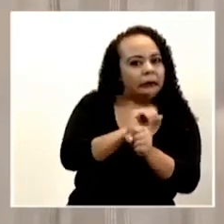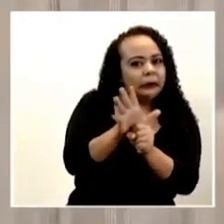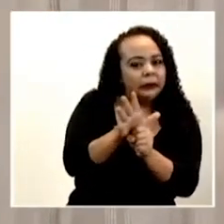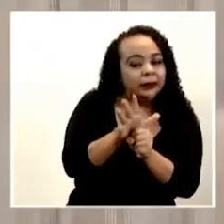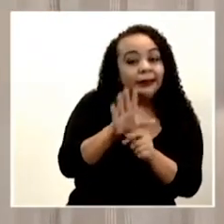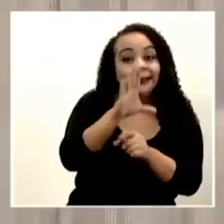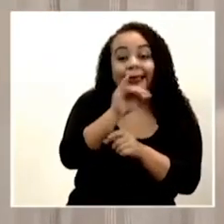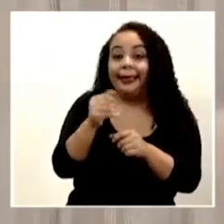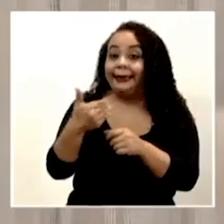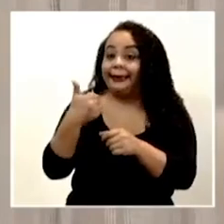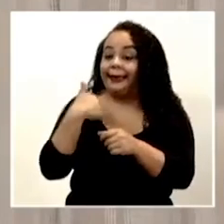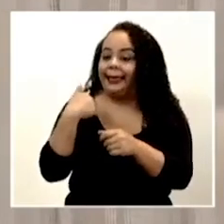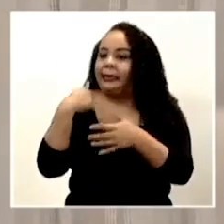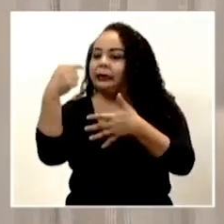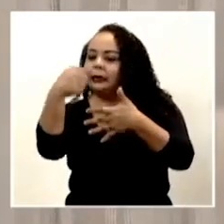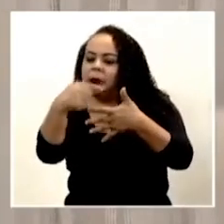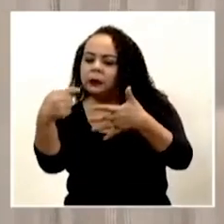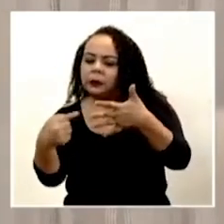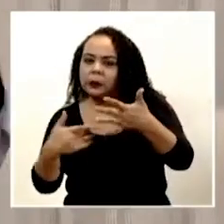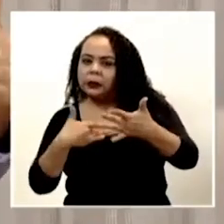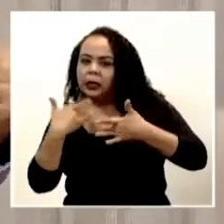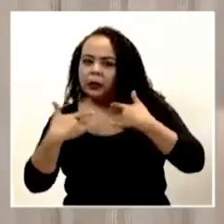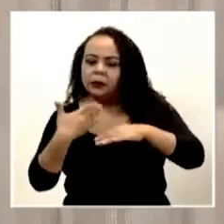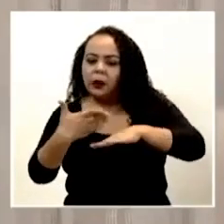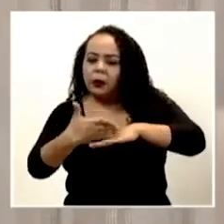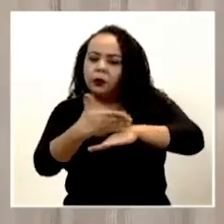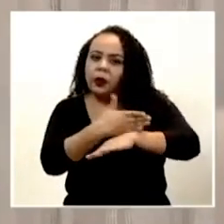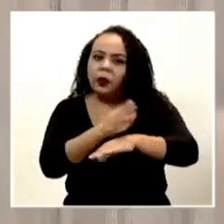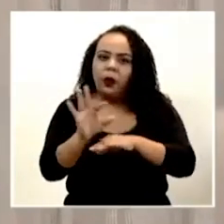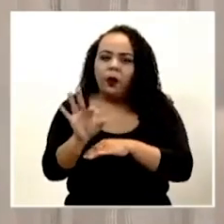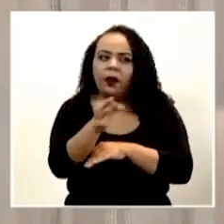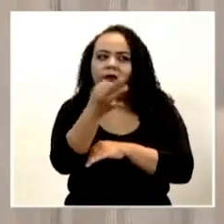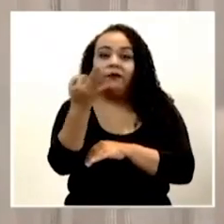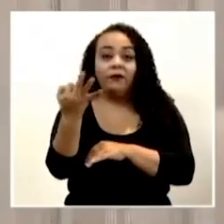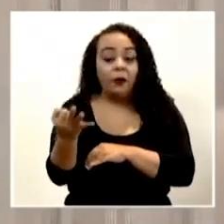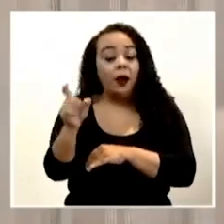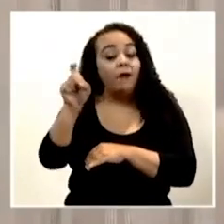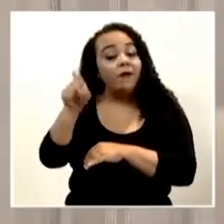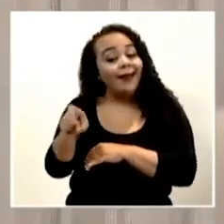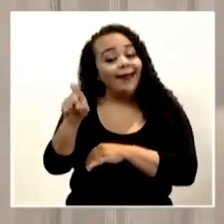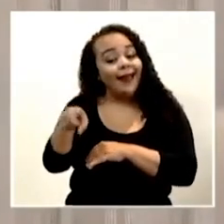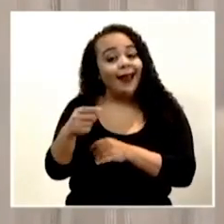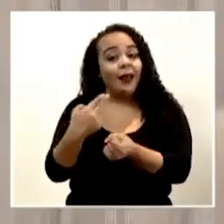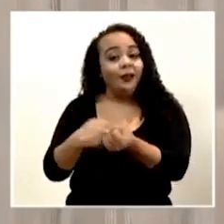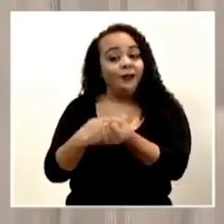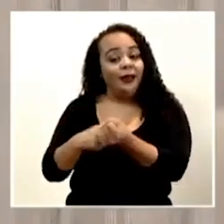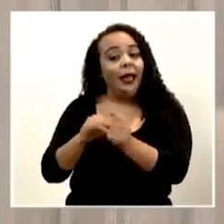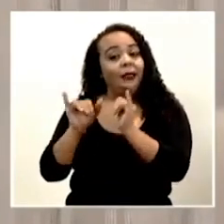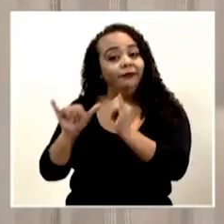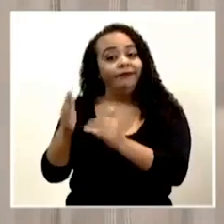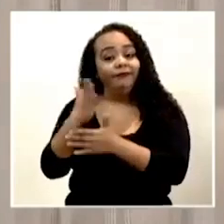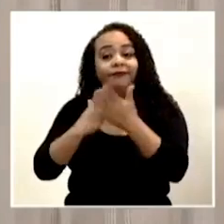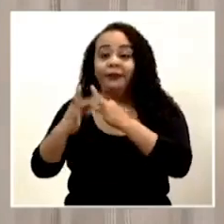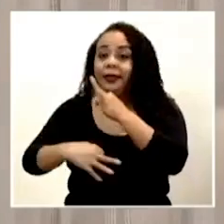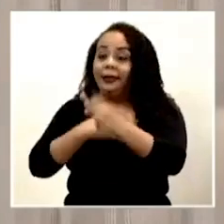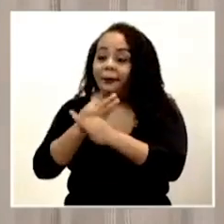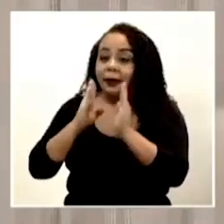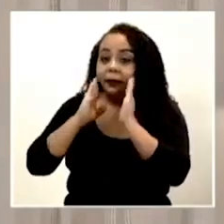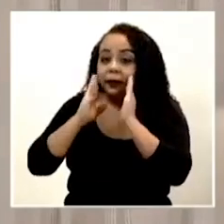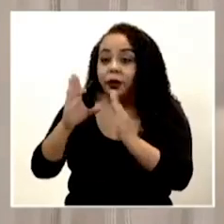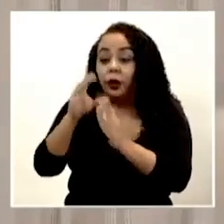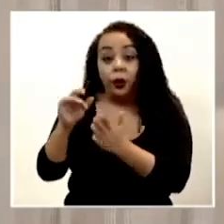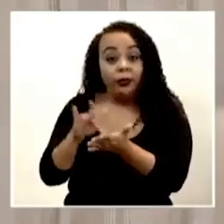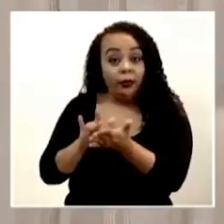tiene, eh, los síntomas que están evolucionando de una forma que requiere de hospitalización, algún tipo de atención o